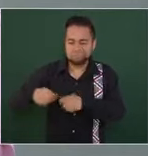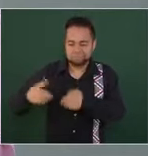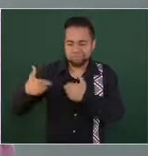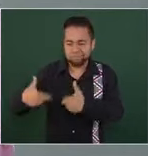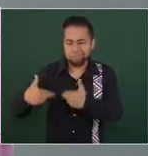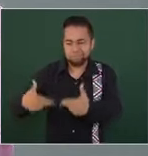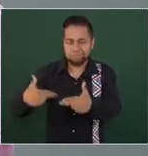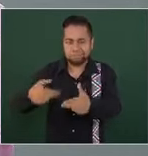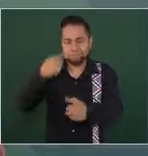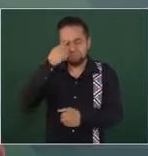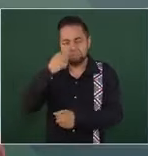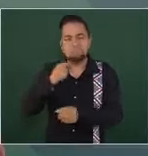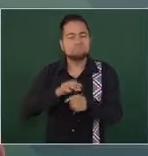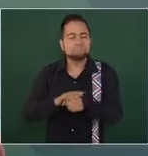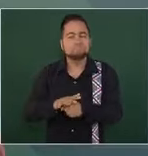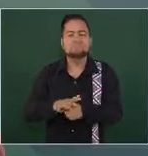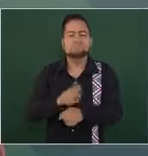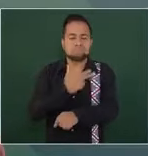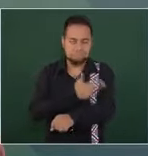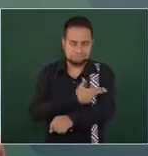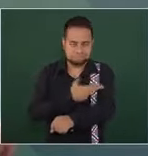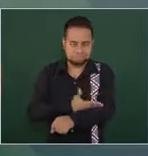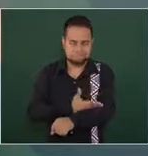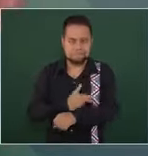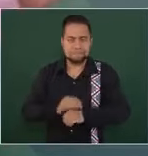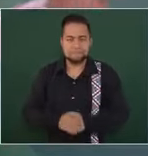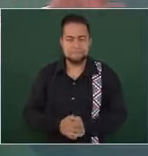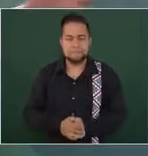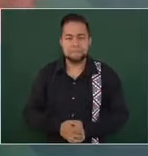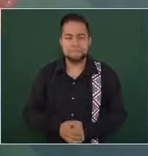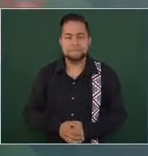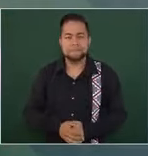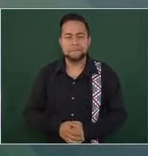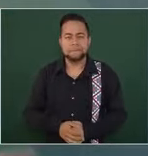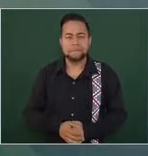en generación y es tan fuerte